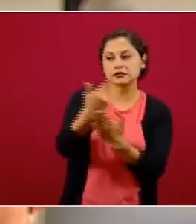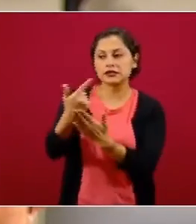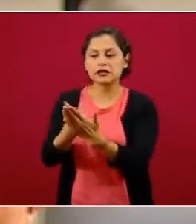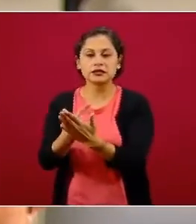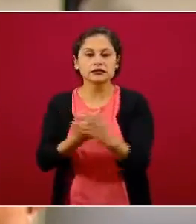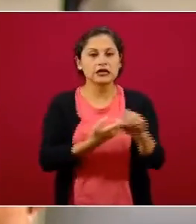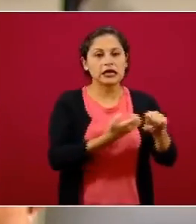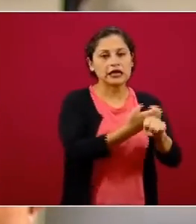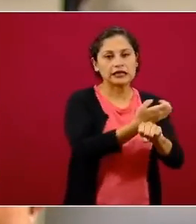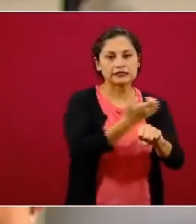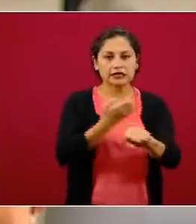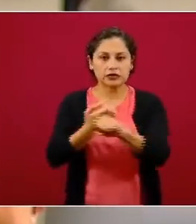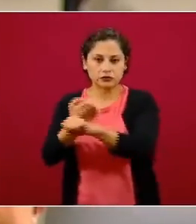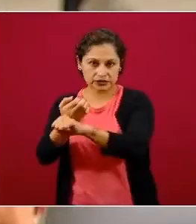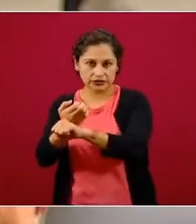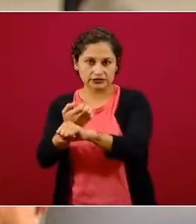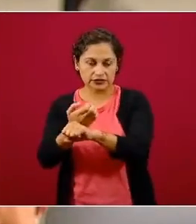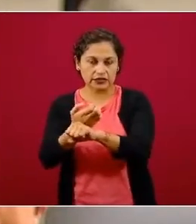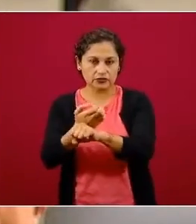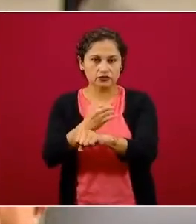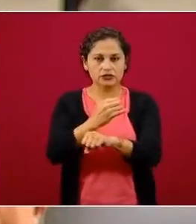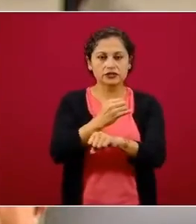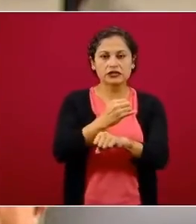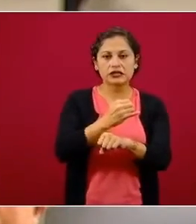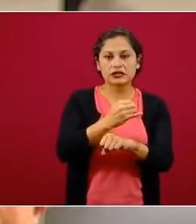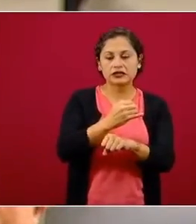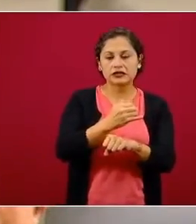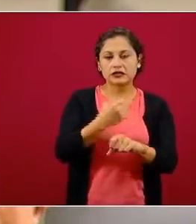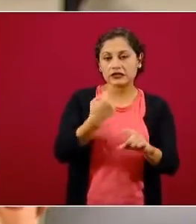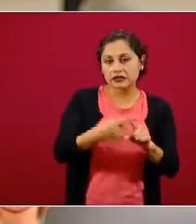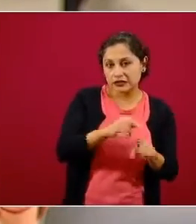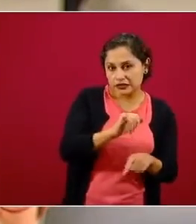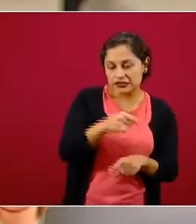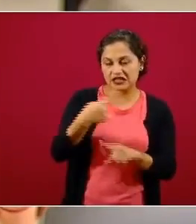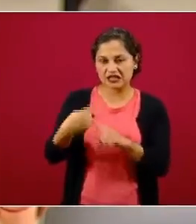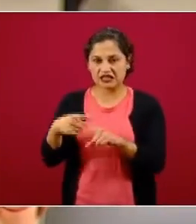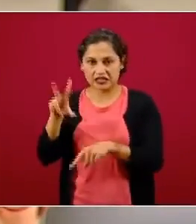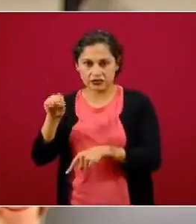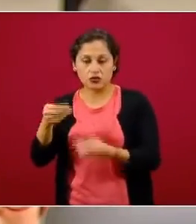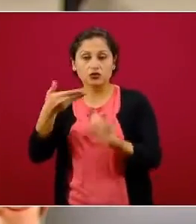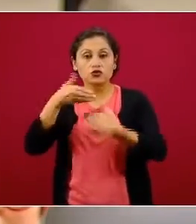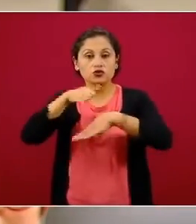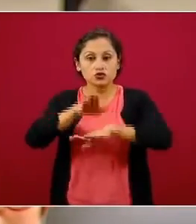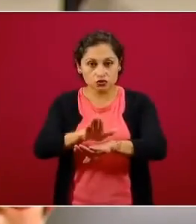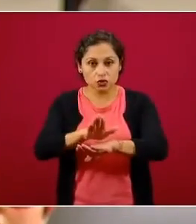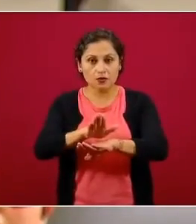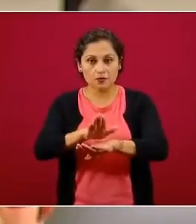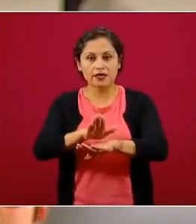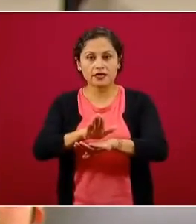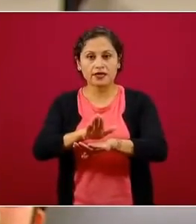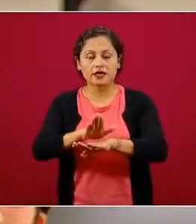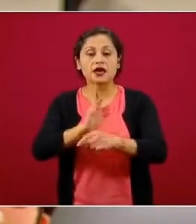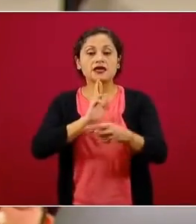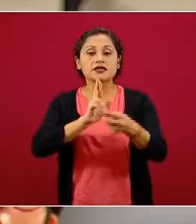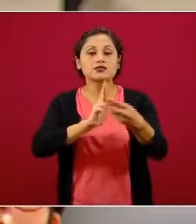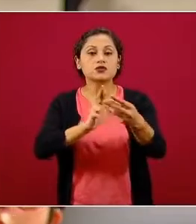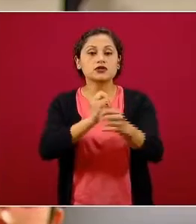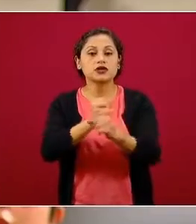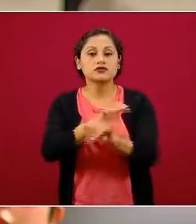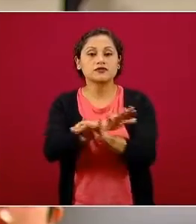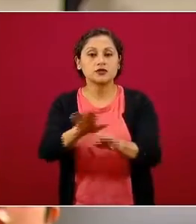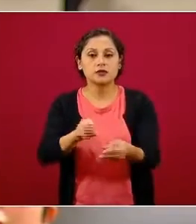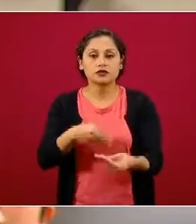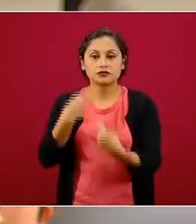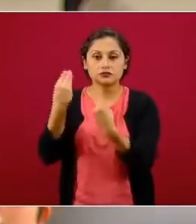la entrega, en este caso, de los resultados. Porque, como había señalado en la vez anterior, pues